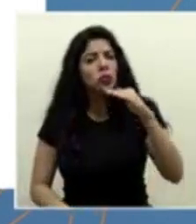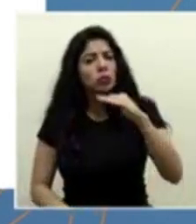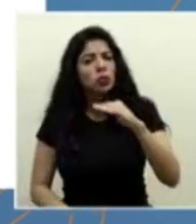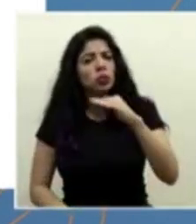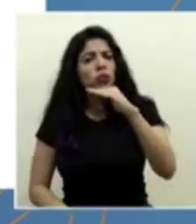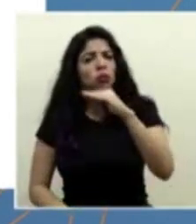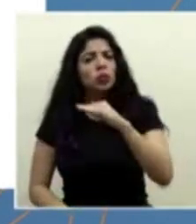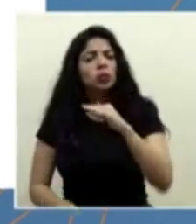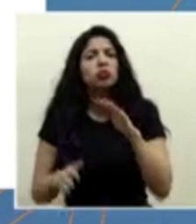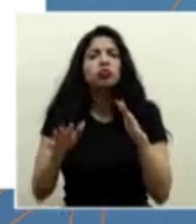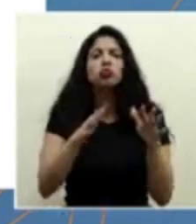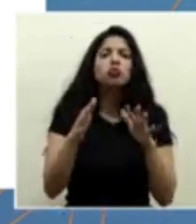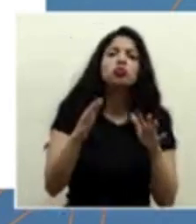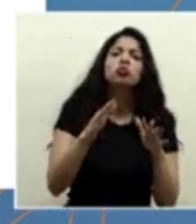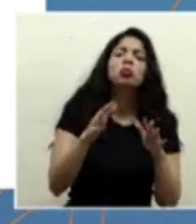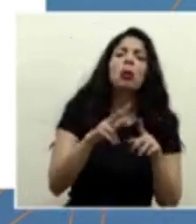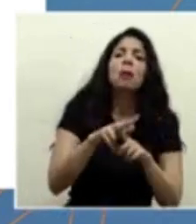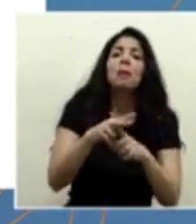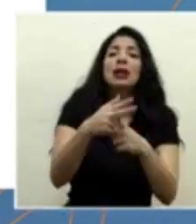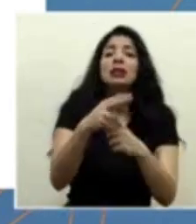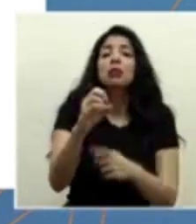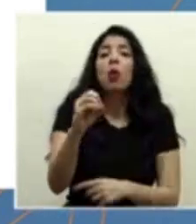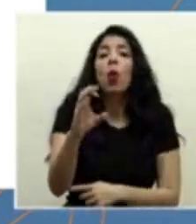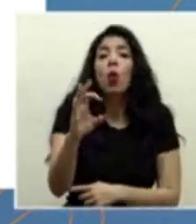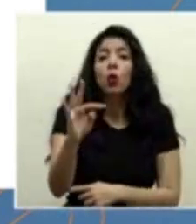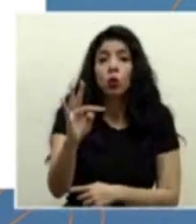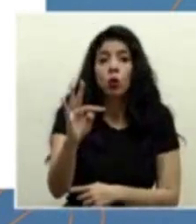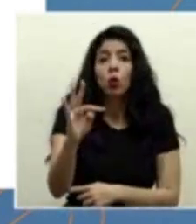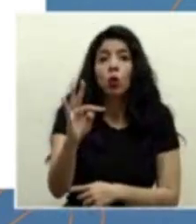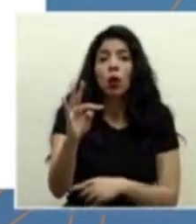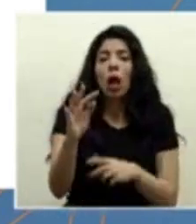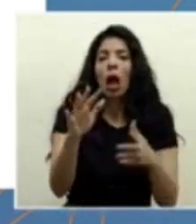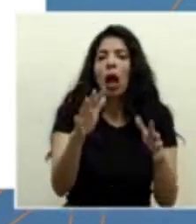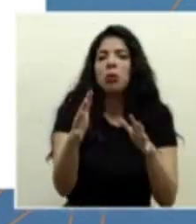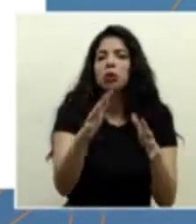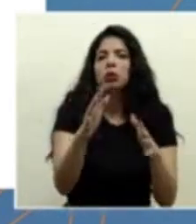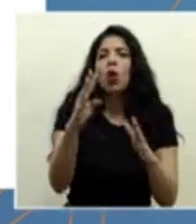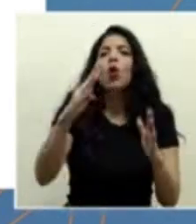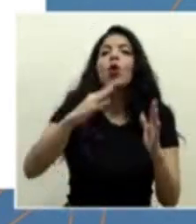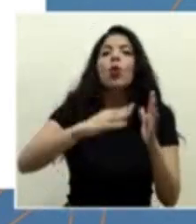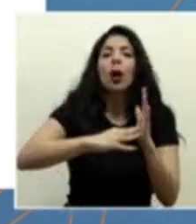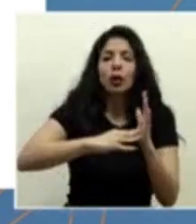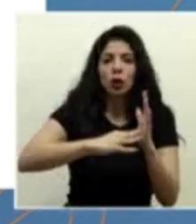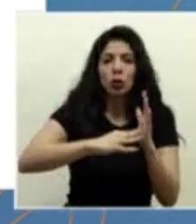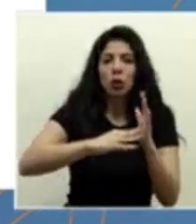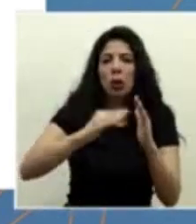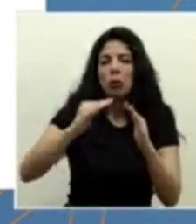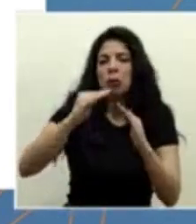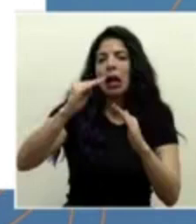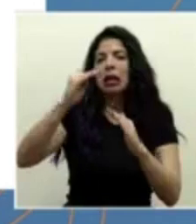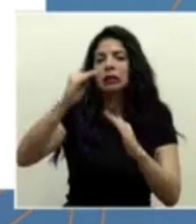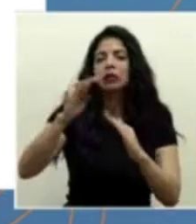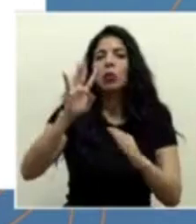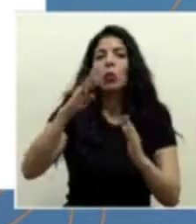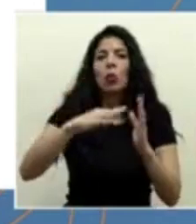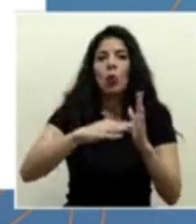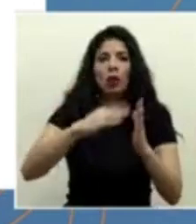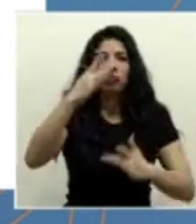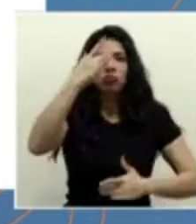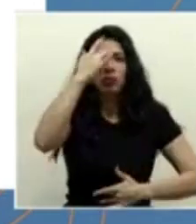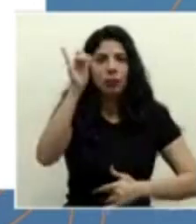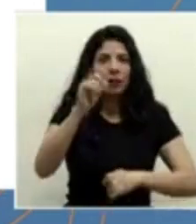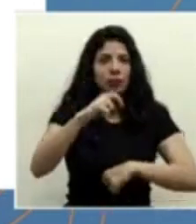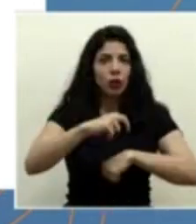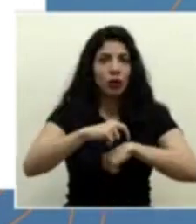llegar a principios de octubre con un aproximado de 4 mil, un poquito más de casos activos. Ustedes ven que en esa